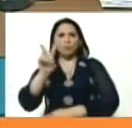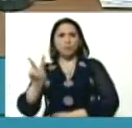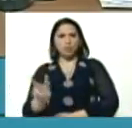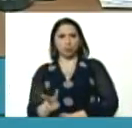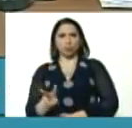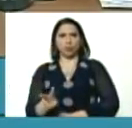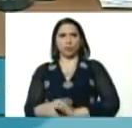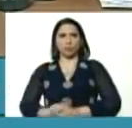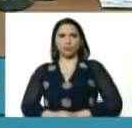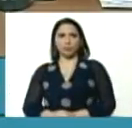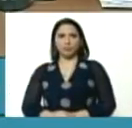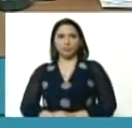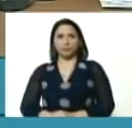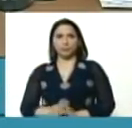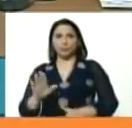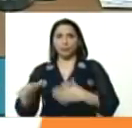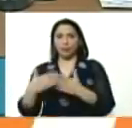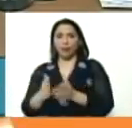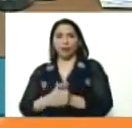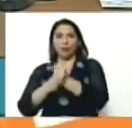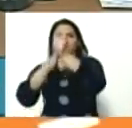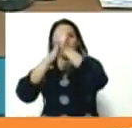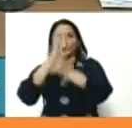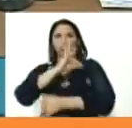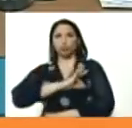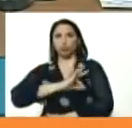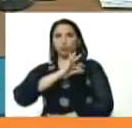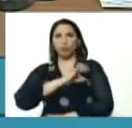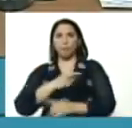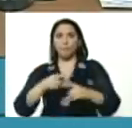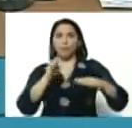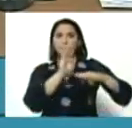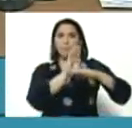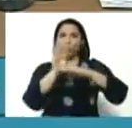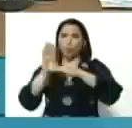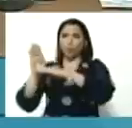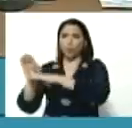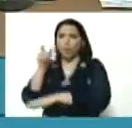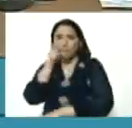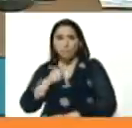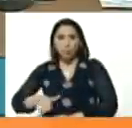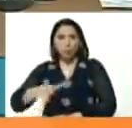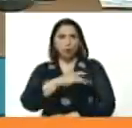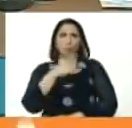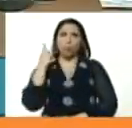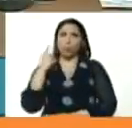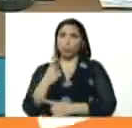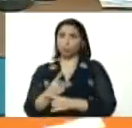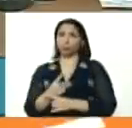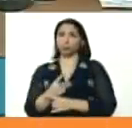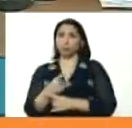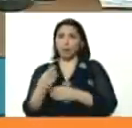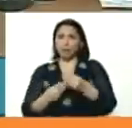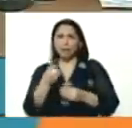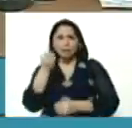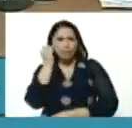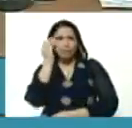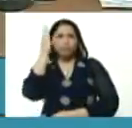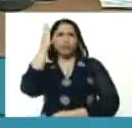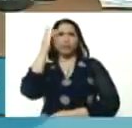hacia el liderazgo social para proteger al pueblo, como debe ser, tenemos esa capacidad para